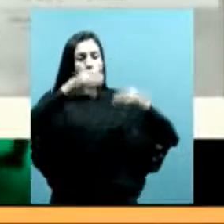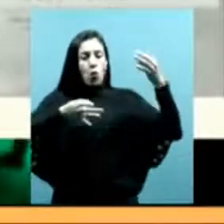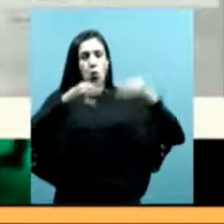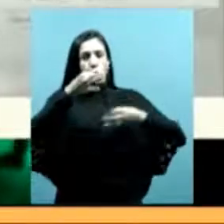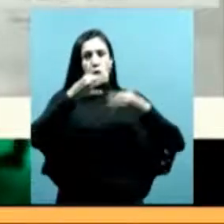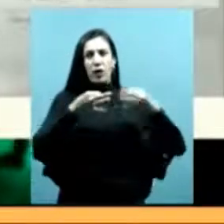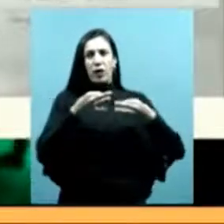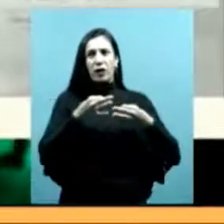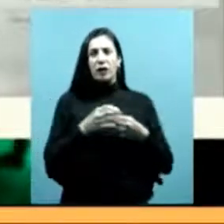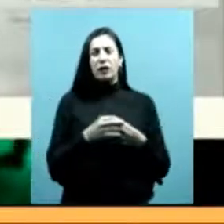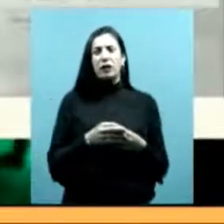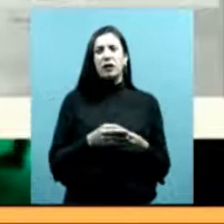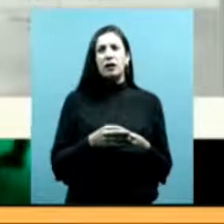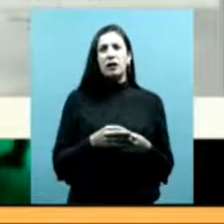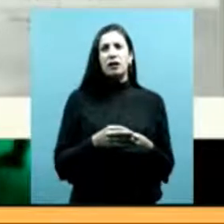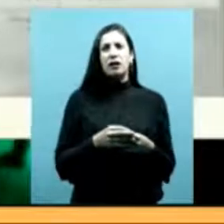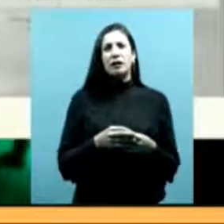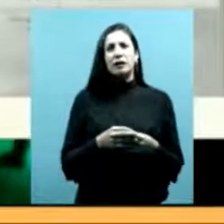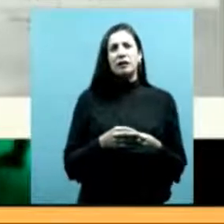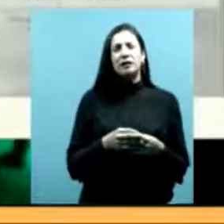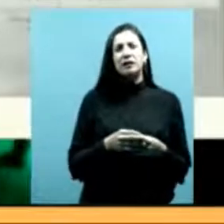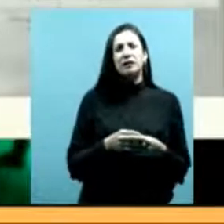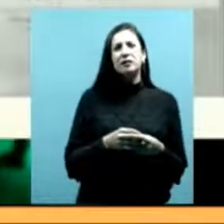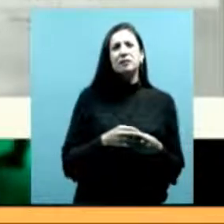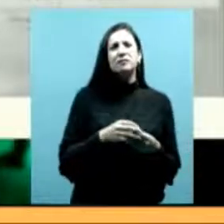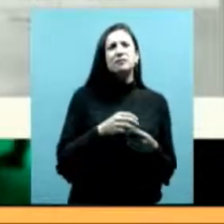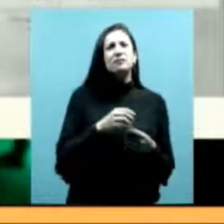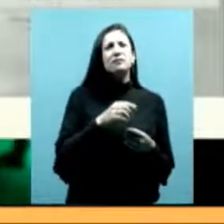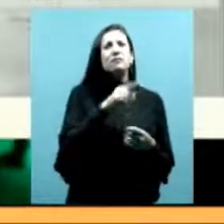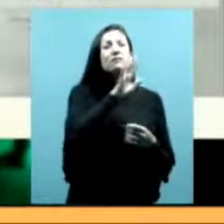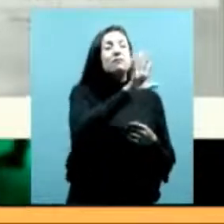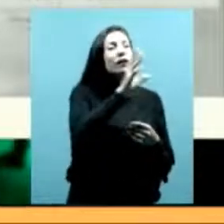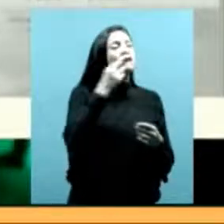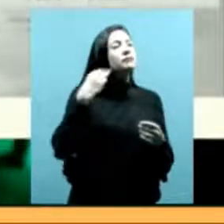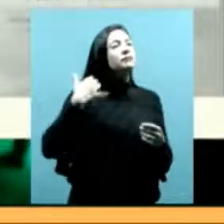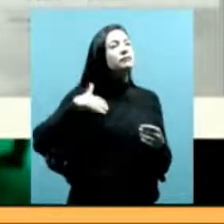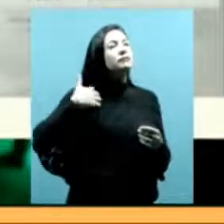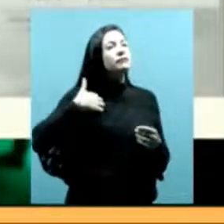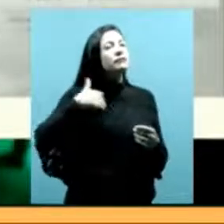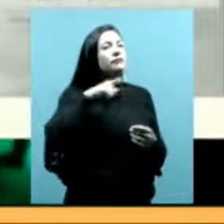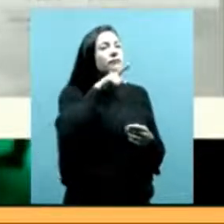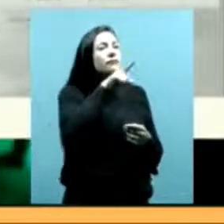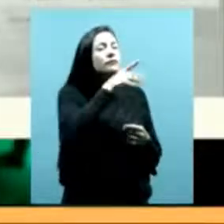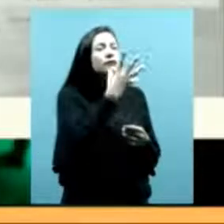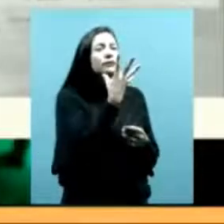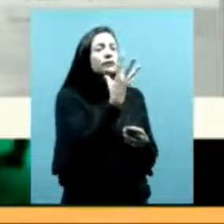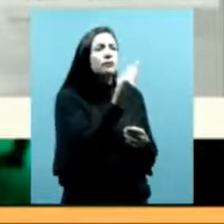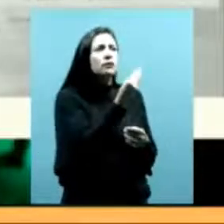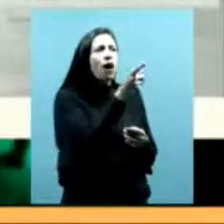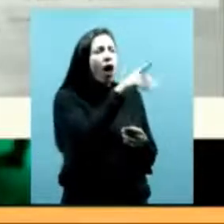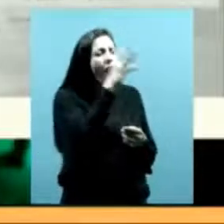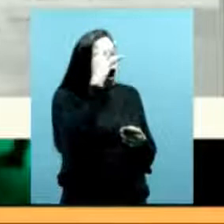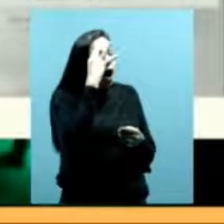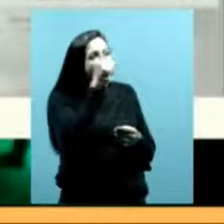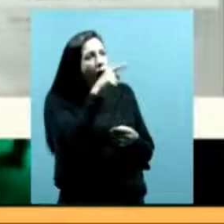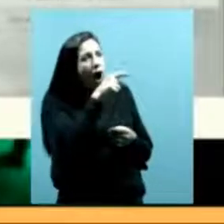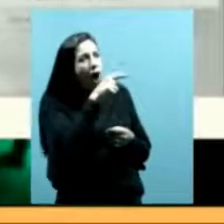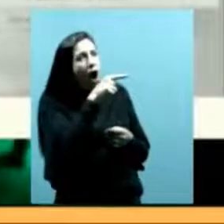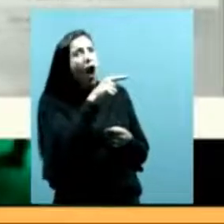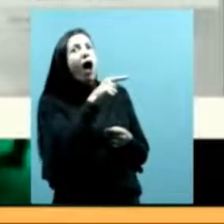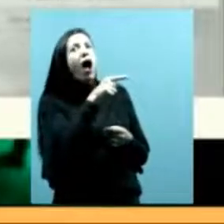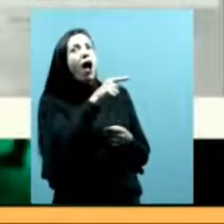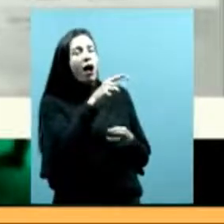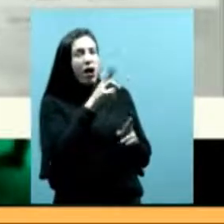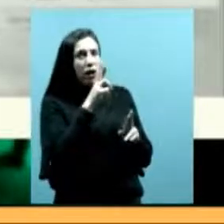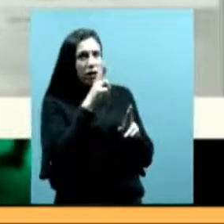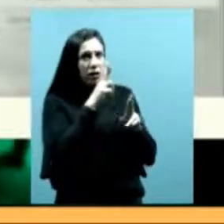más que las reconocidas. Para mostrar que en Argentina, aun cuando siempre se imagina a sí misma y en